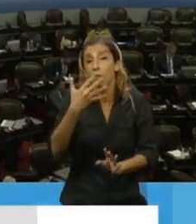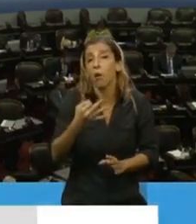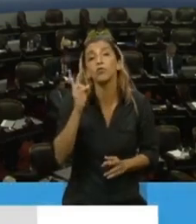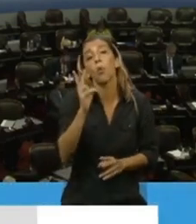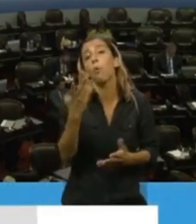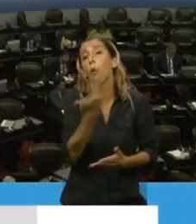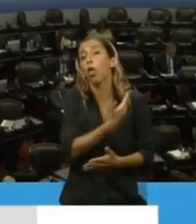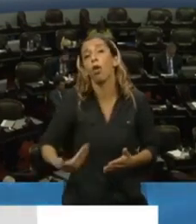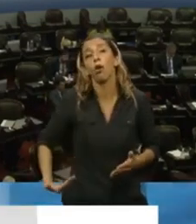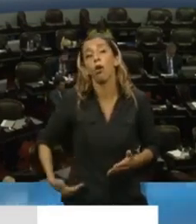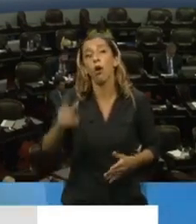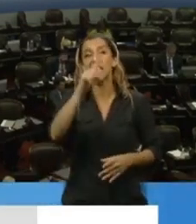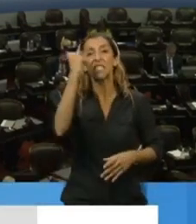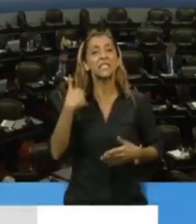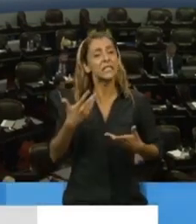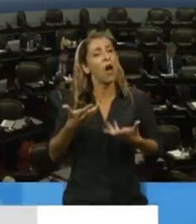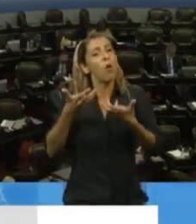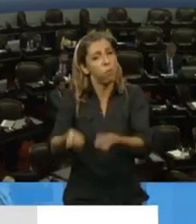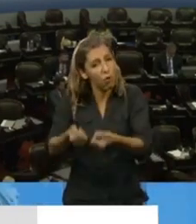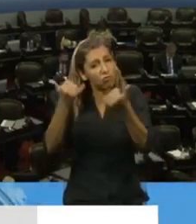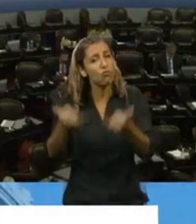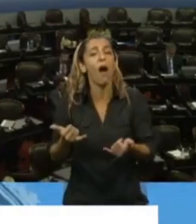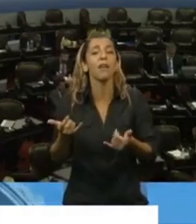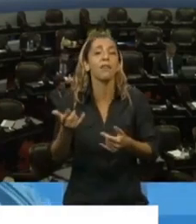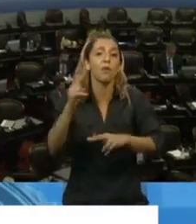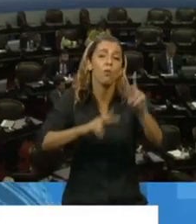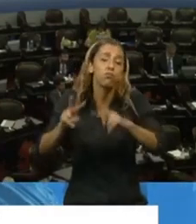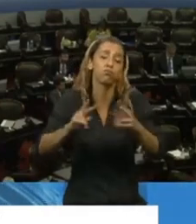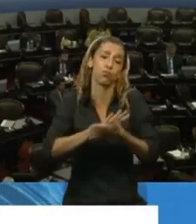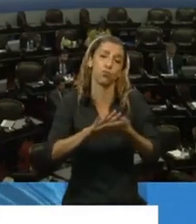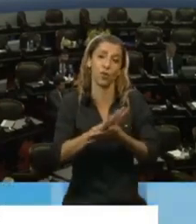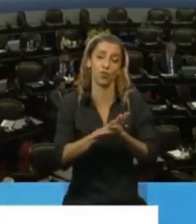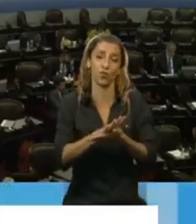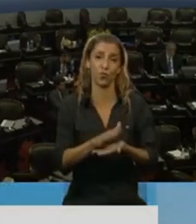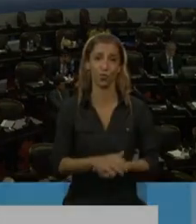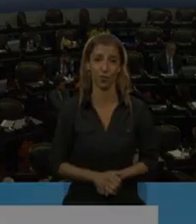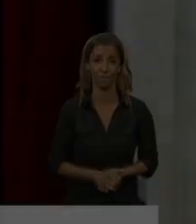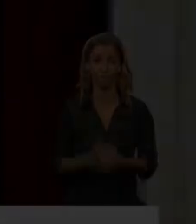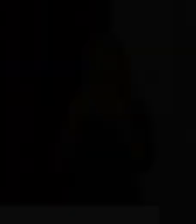hacer en la medida de sus posibilidades. Muchísimas gracias. Gracias Lucía Corpachi.